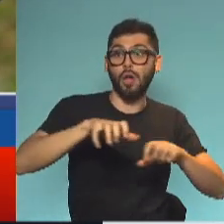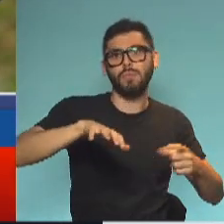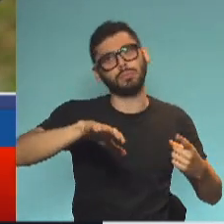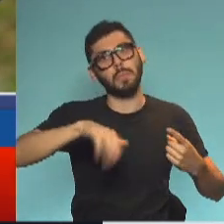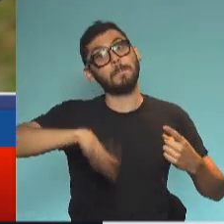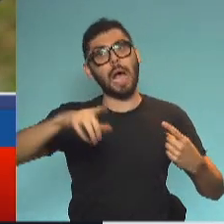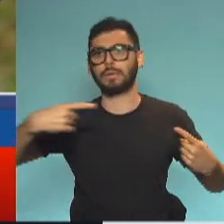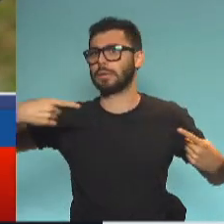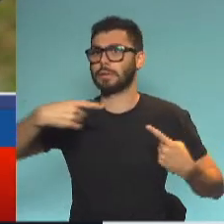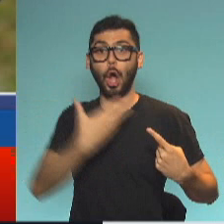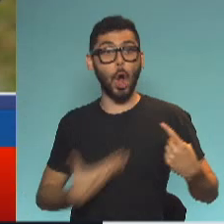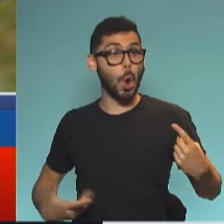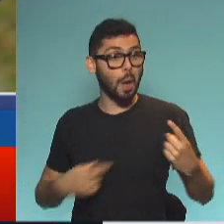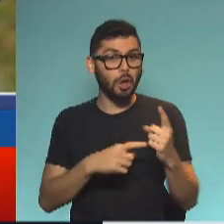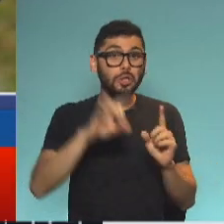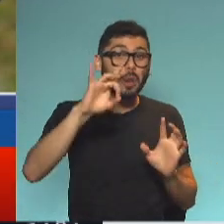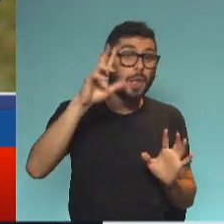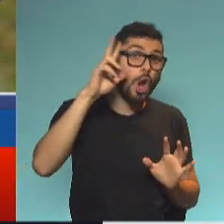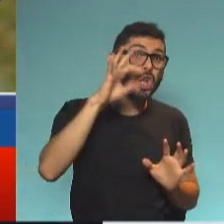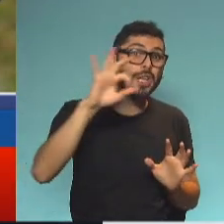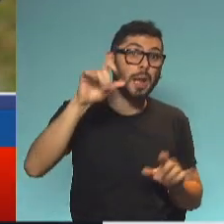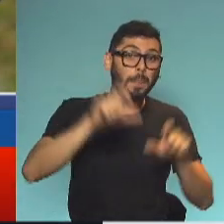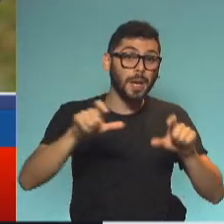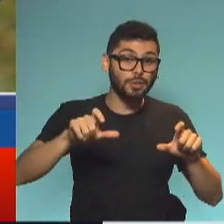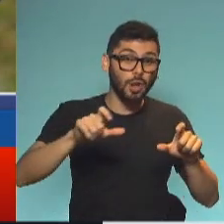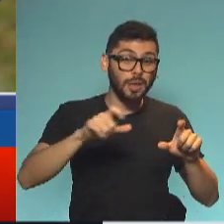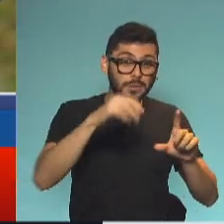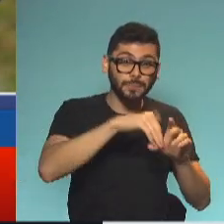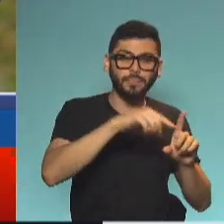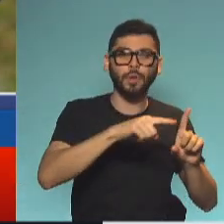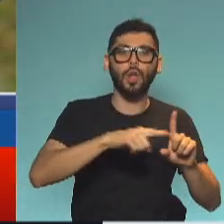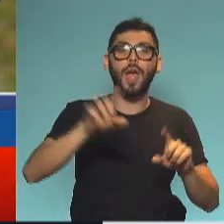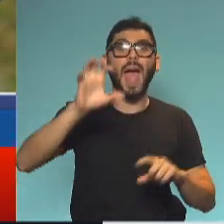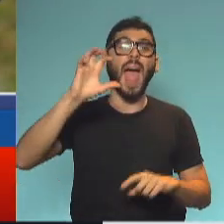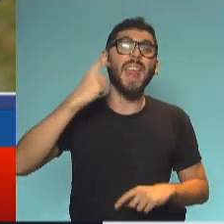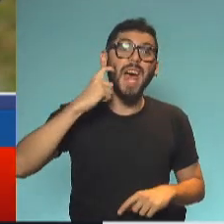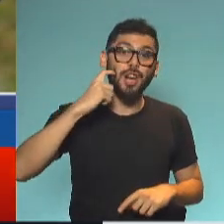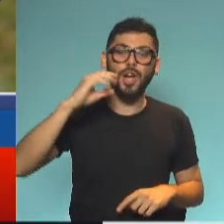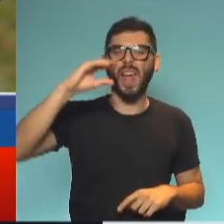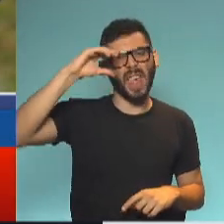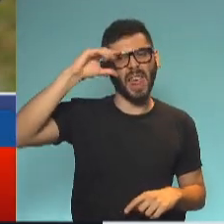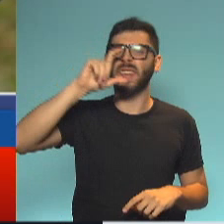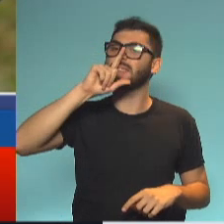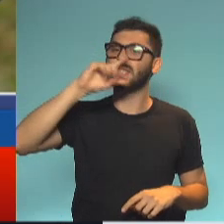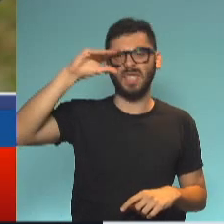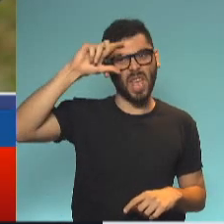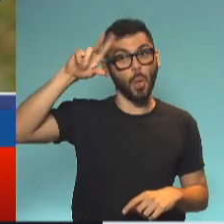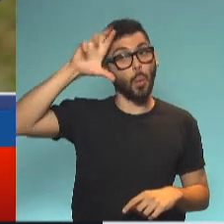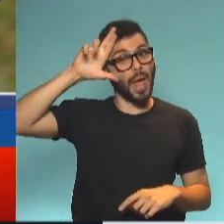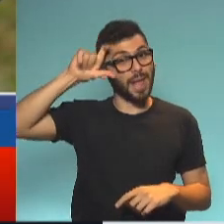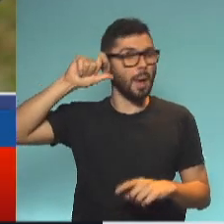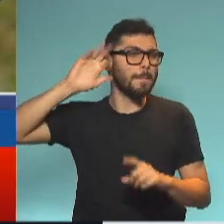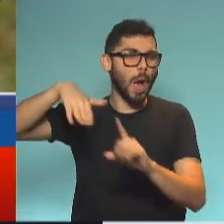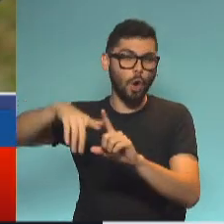En Entre Ríos, donde la familia Echeverri iba de candidata, donde el menor de los Echeverri, del multiprocesado